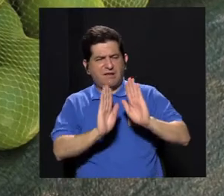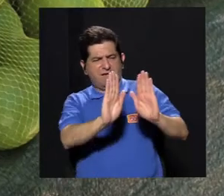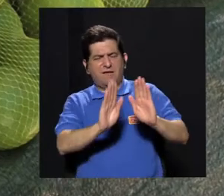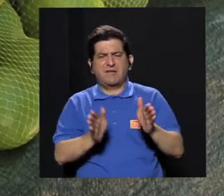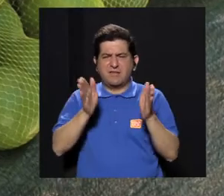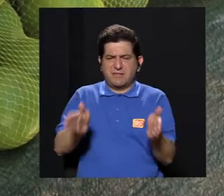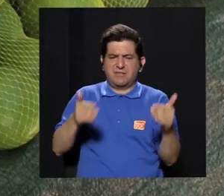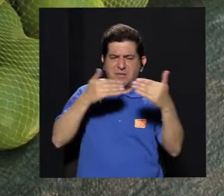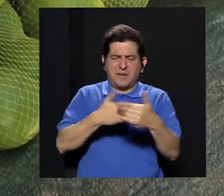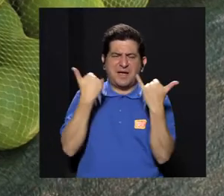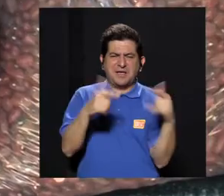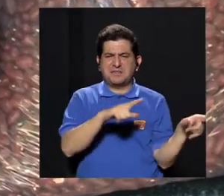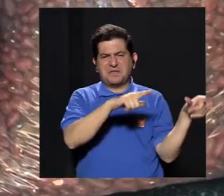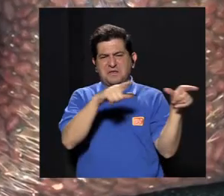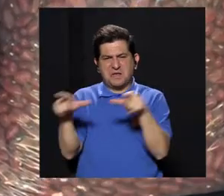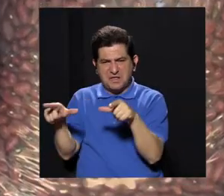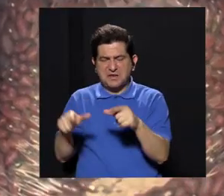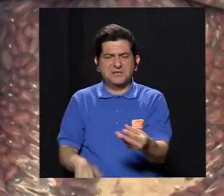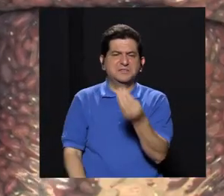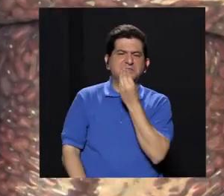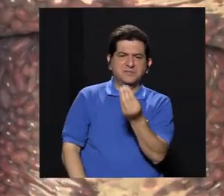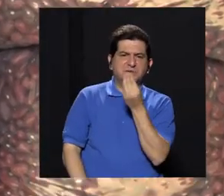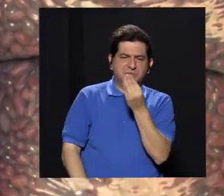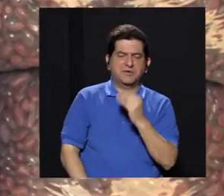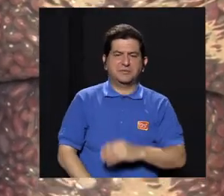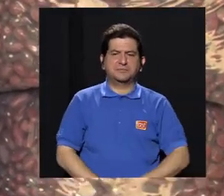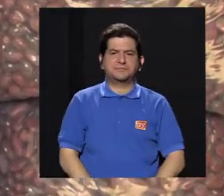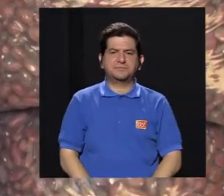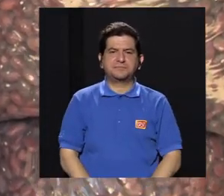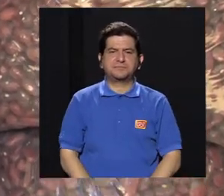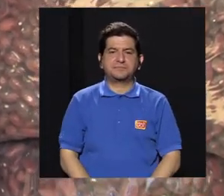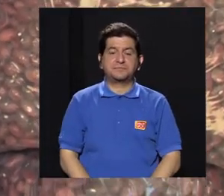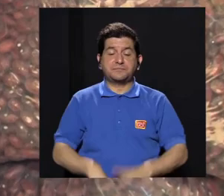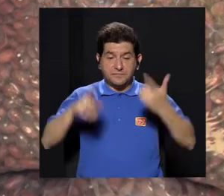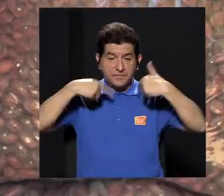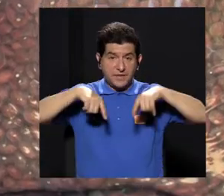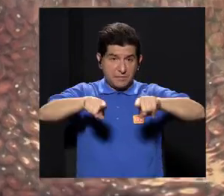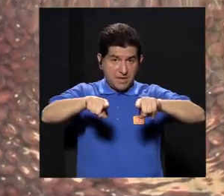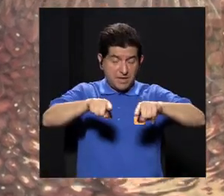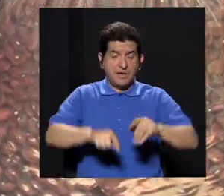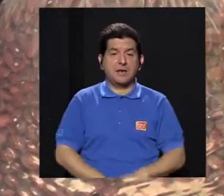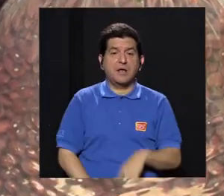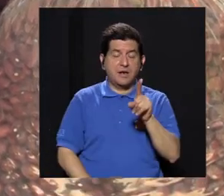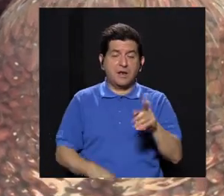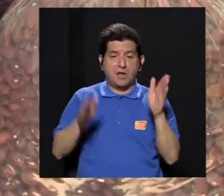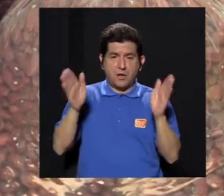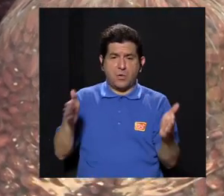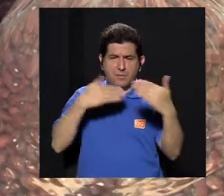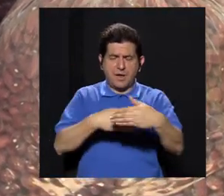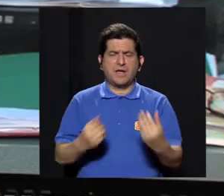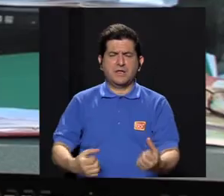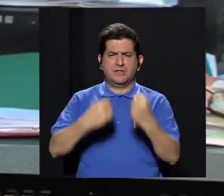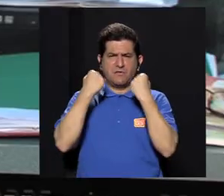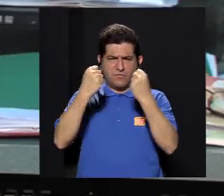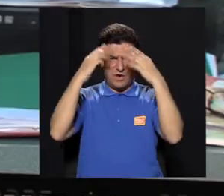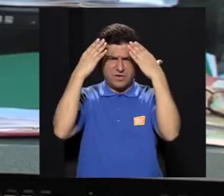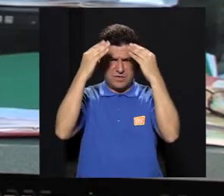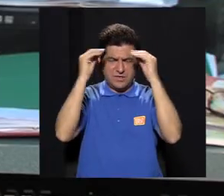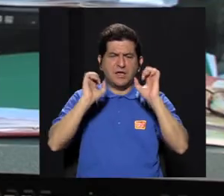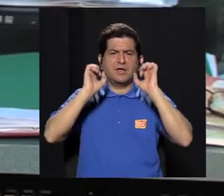procesado, del listo para comer. Y a la par de eso, un paquete muy fuerte de información y educación,